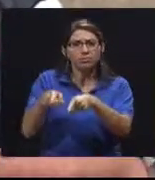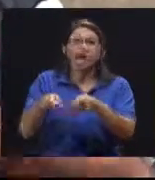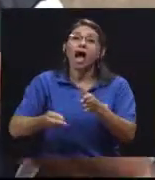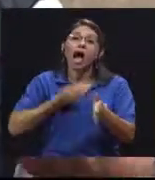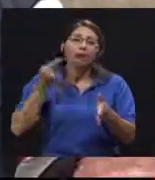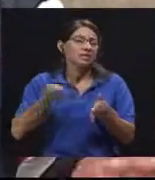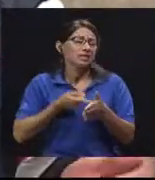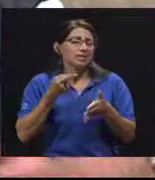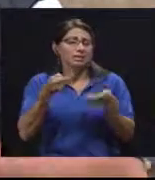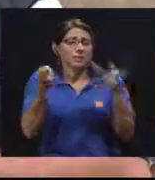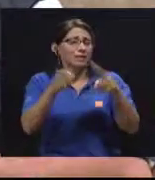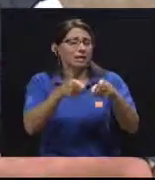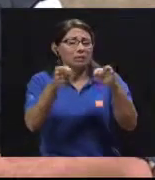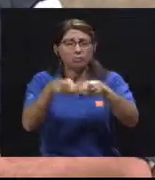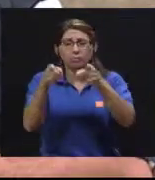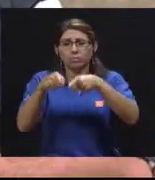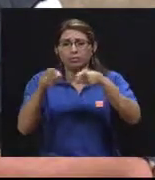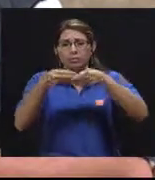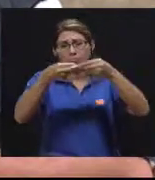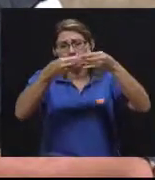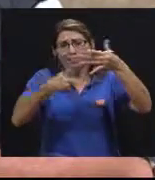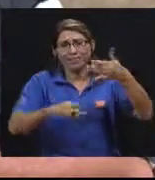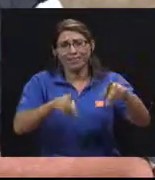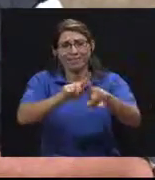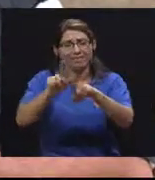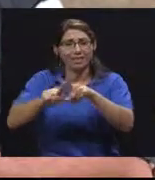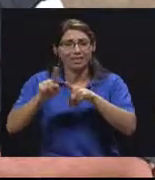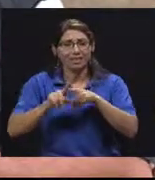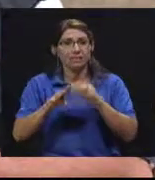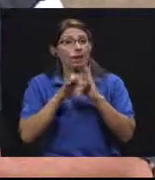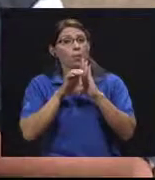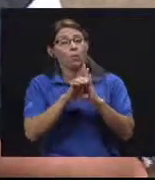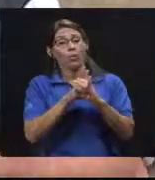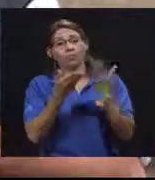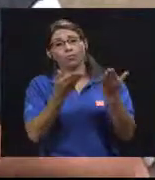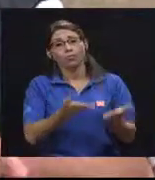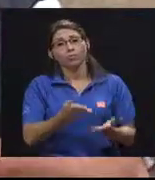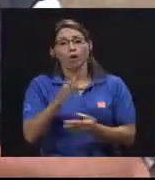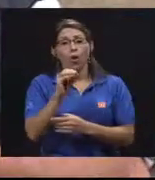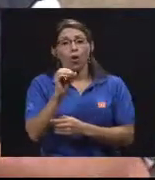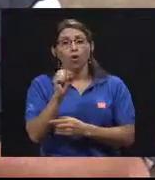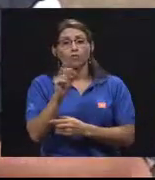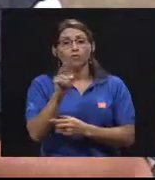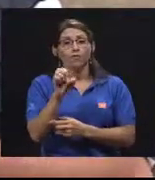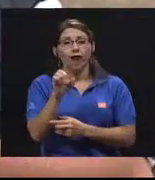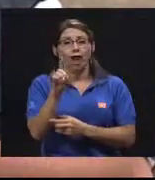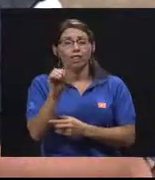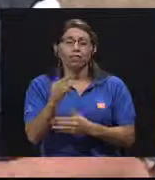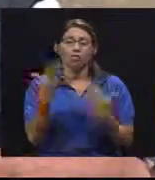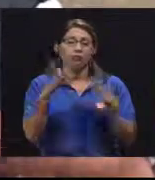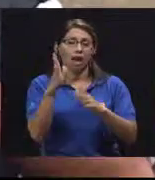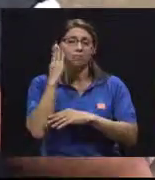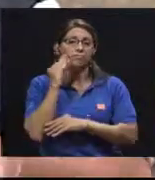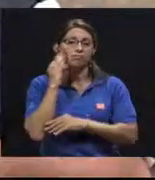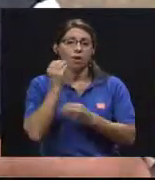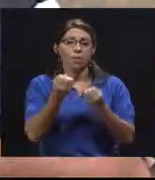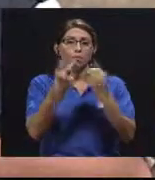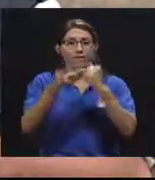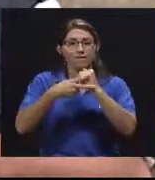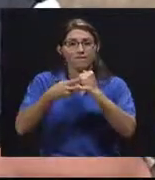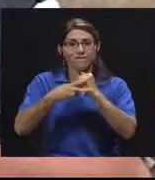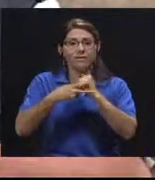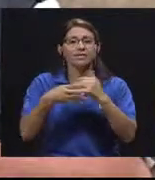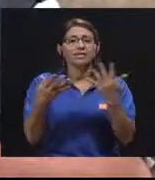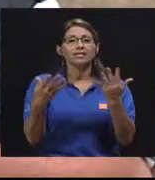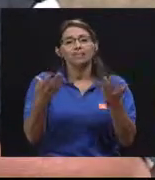magnitud. Se ha dado casos de casos y bueno, aquí hay el caso del compañero Osvaldo, que lo ha vivenciado también muchas veces y los compañeros